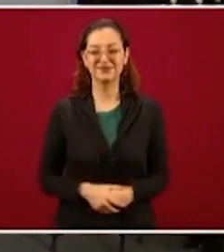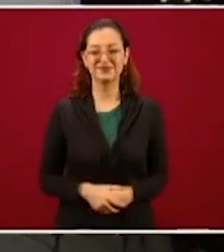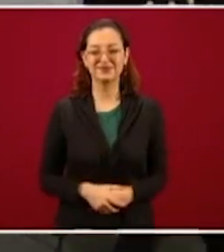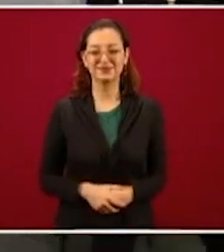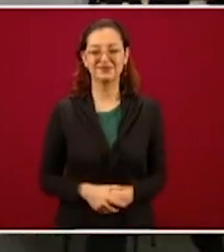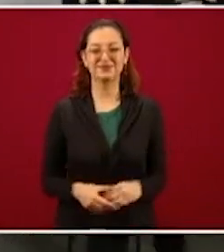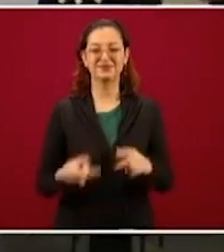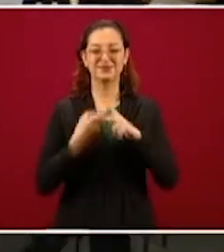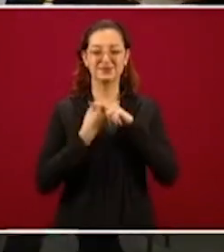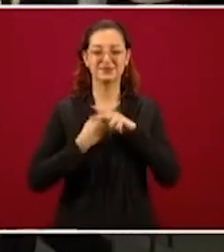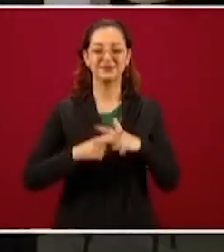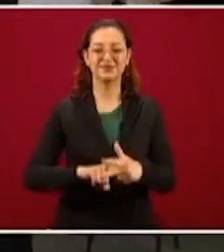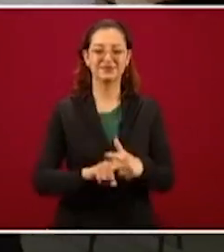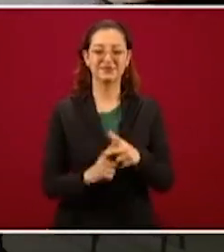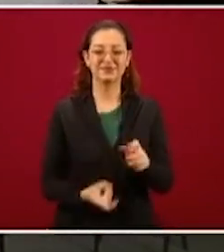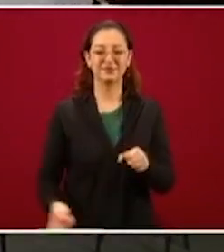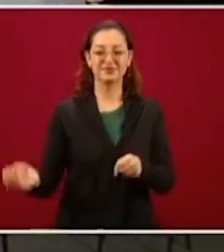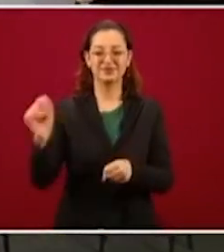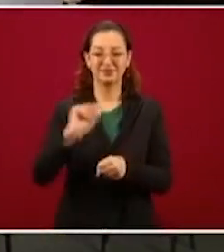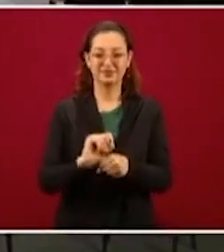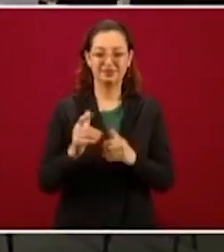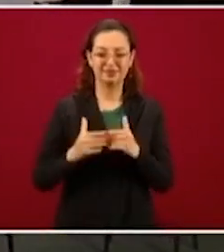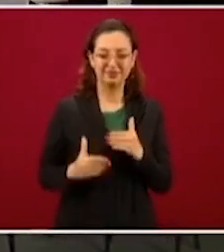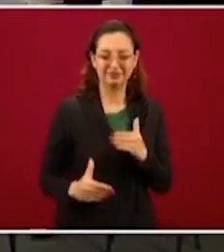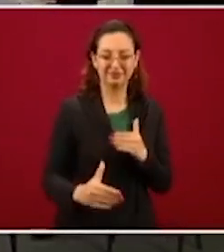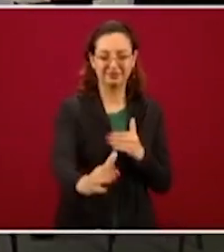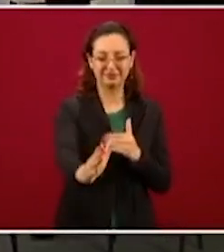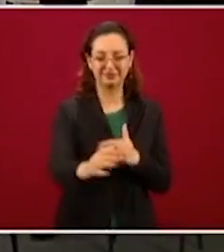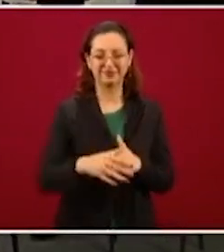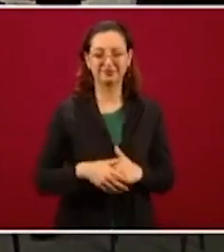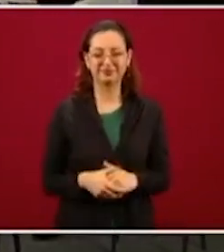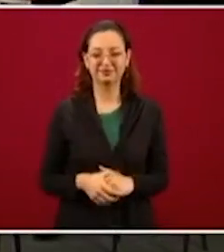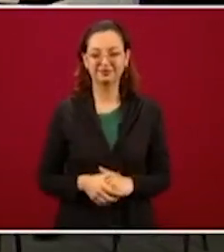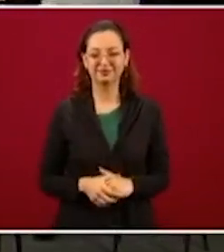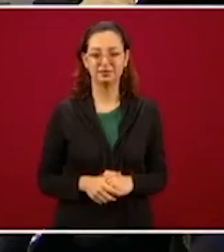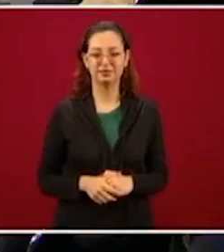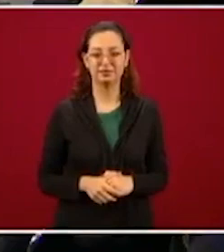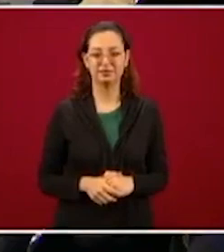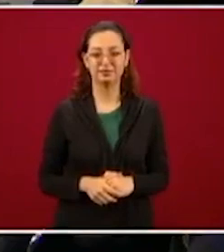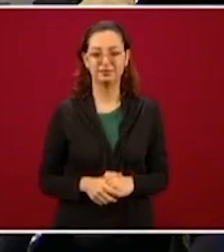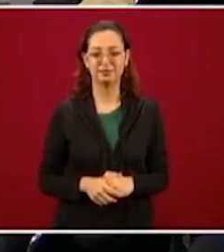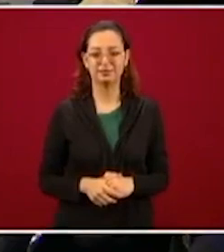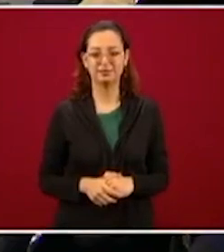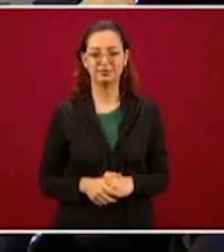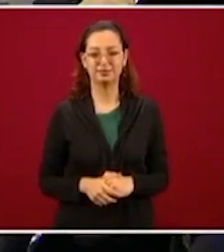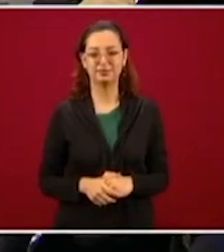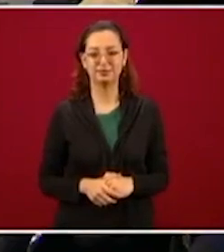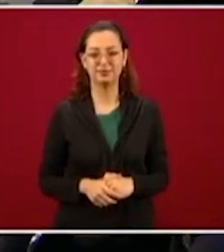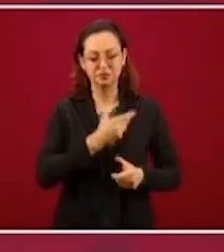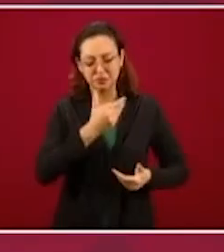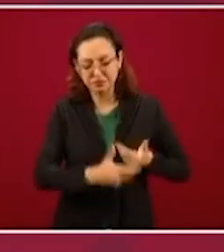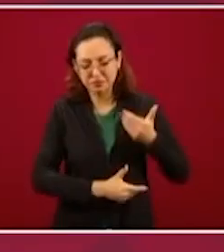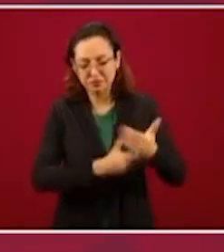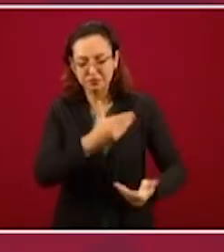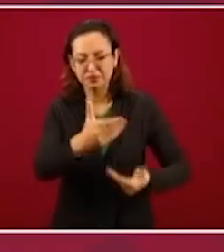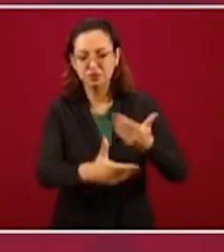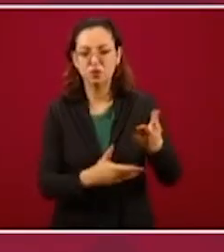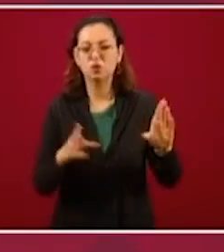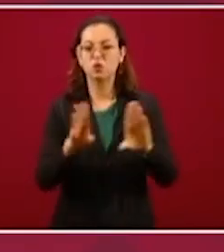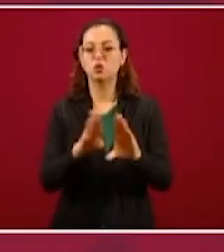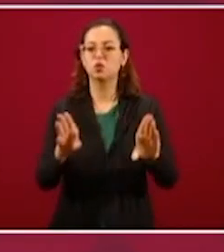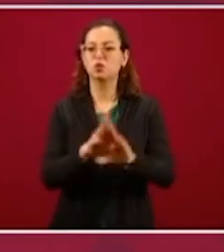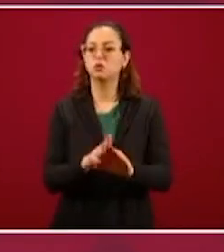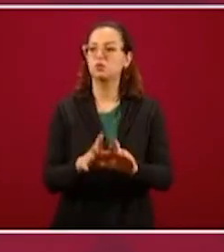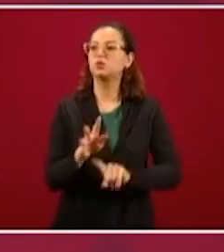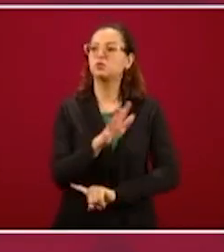El homicidio doloso lleva una tendencia a la baja a nivel nacional. En diciembre de 2018 se registraron